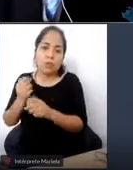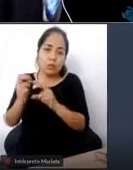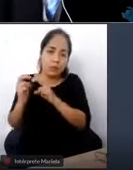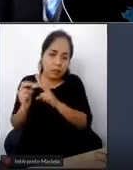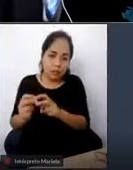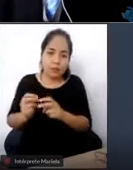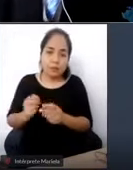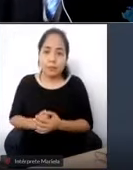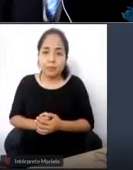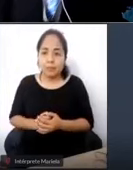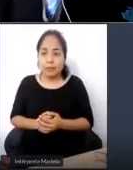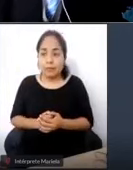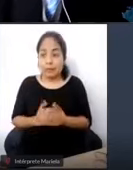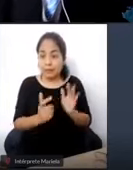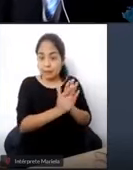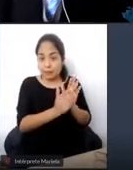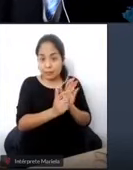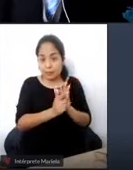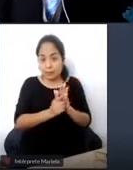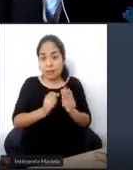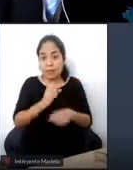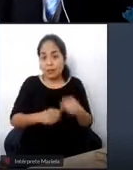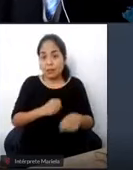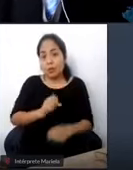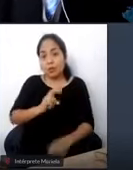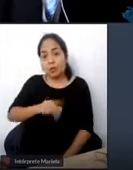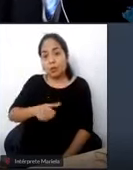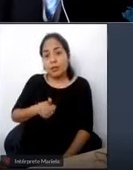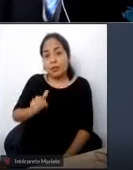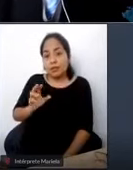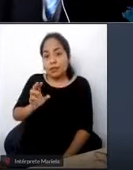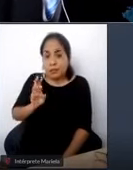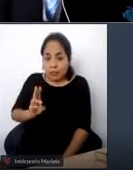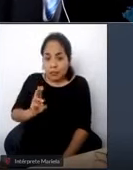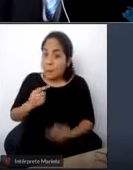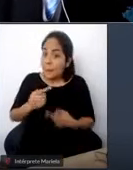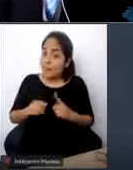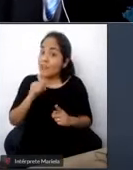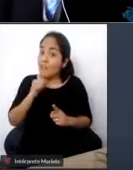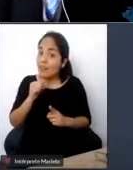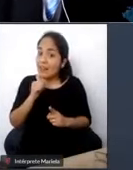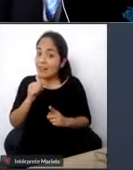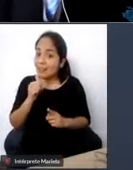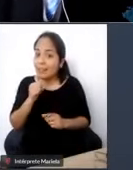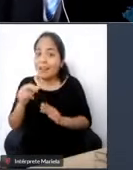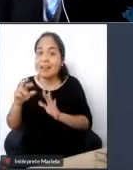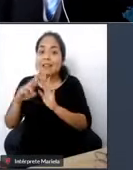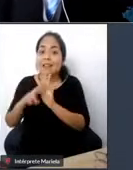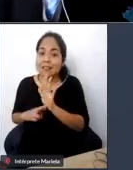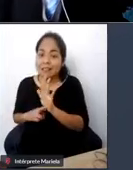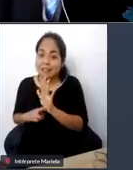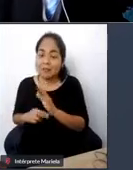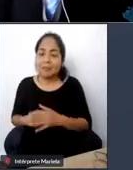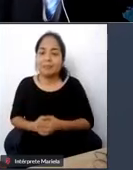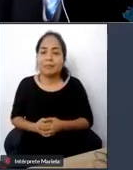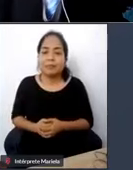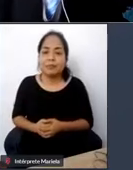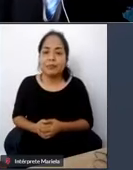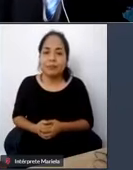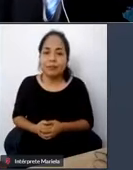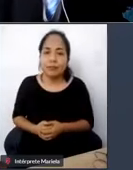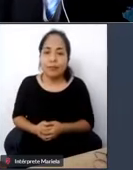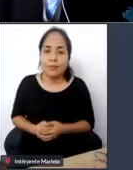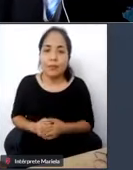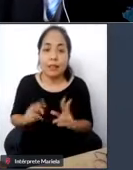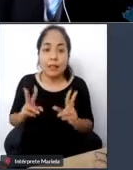sido reglamentada. En el caso específico del transporte la ley 29973 establece que las